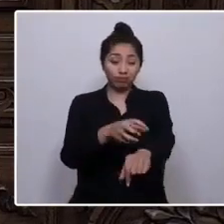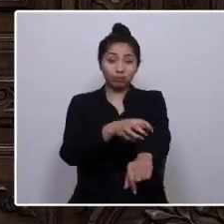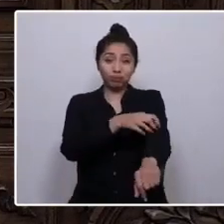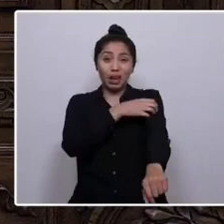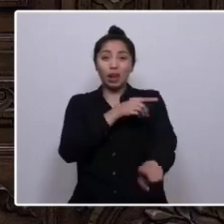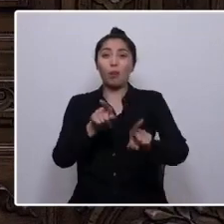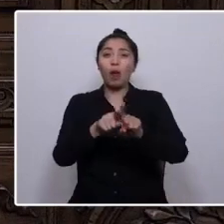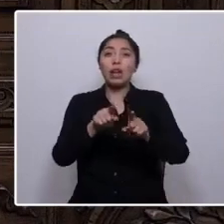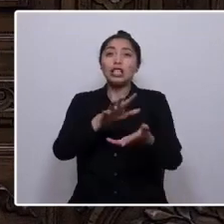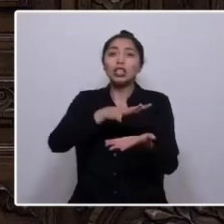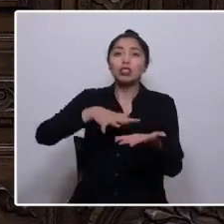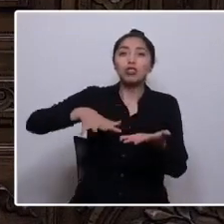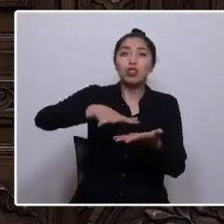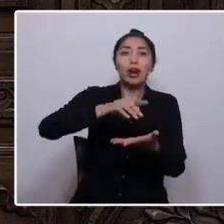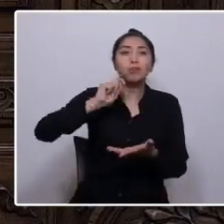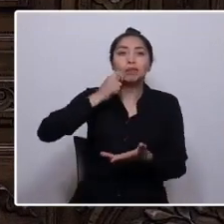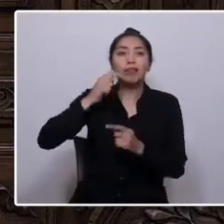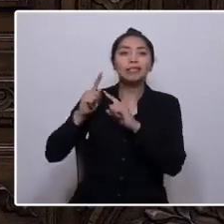sacrificio y precariedad.